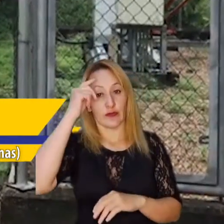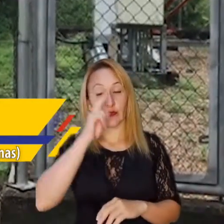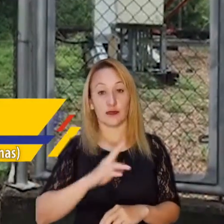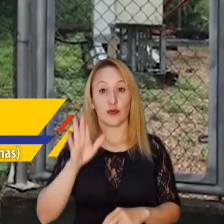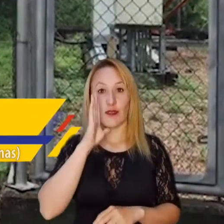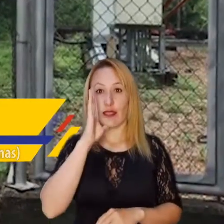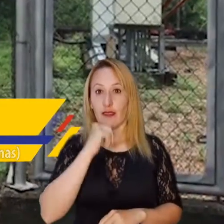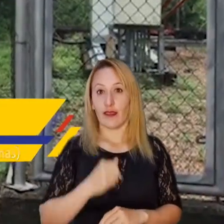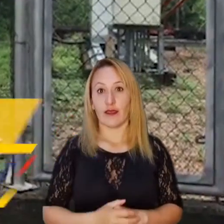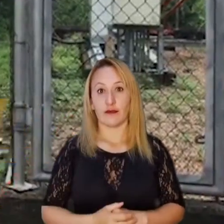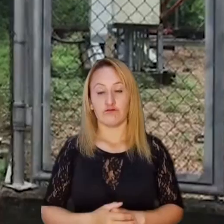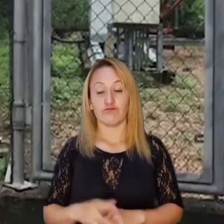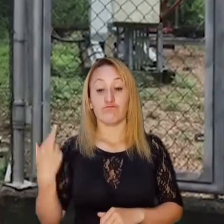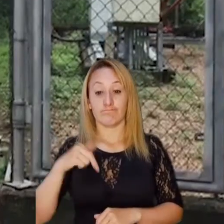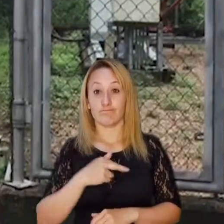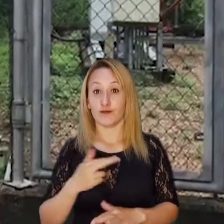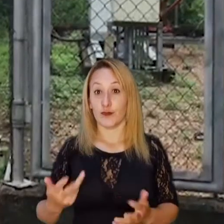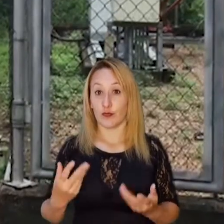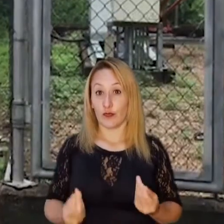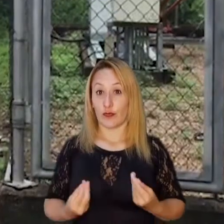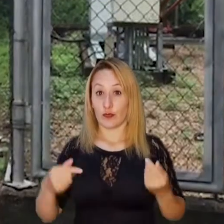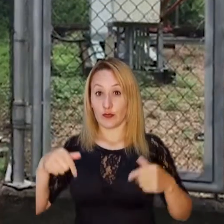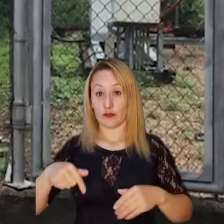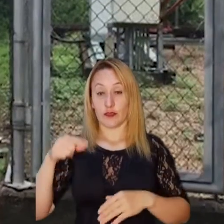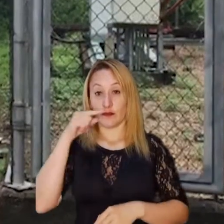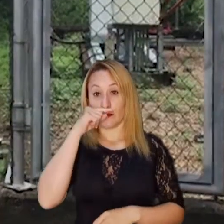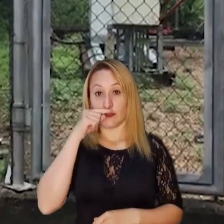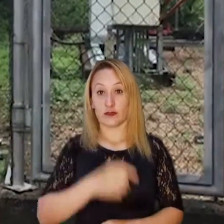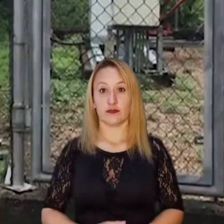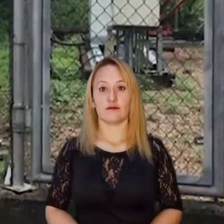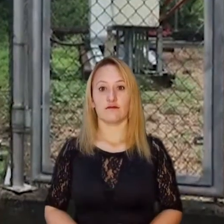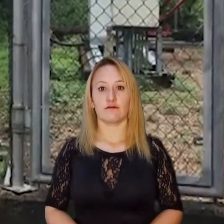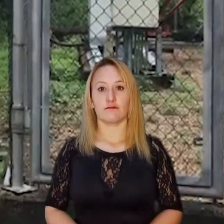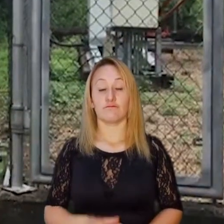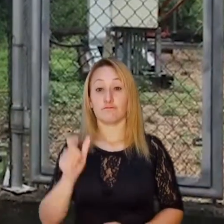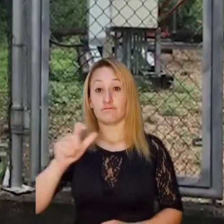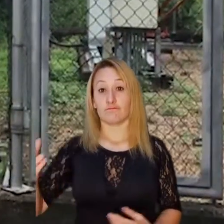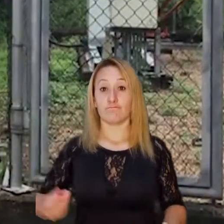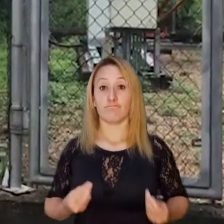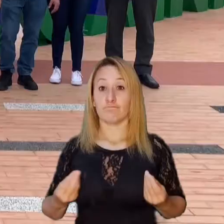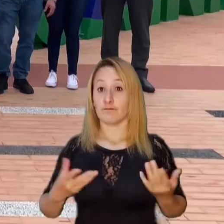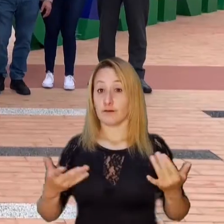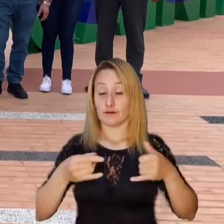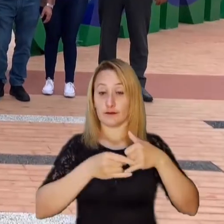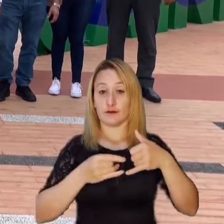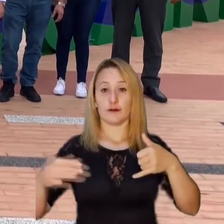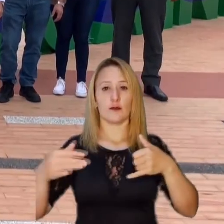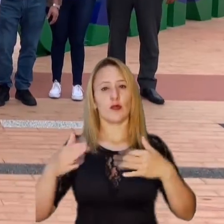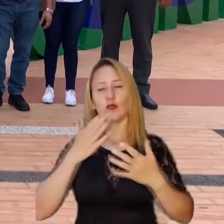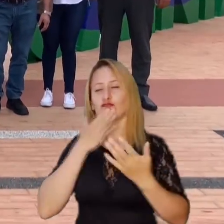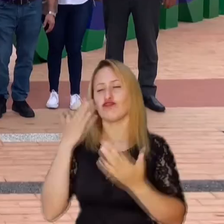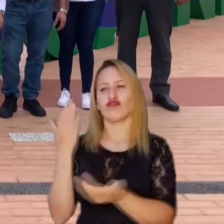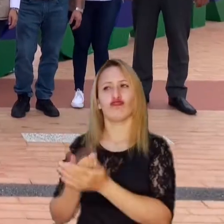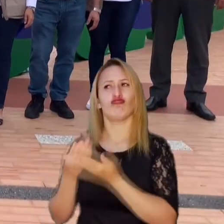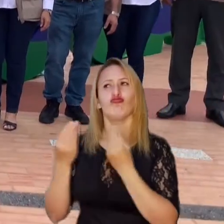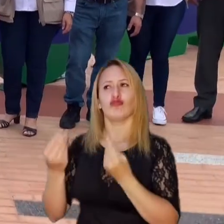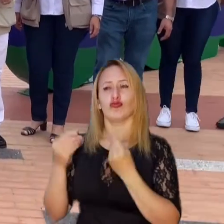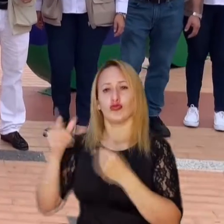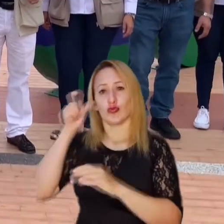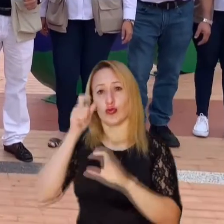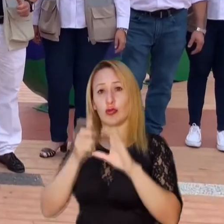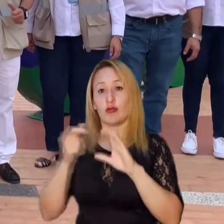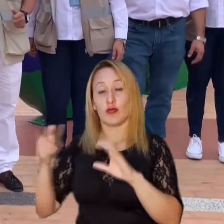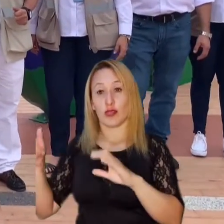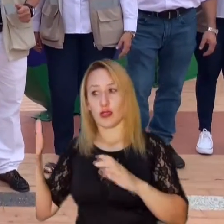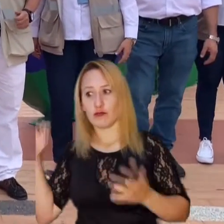hemos sido incluidos en ninguno de los planes ni programas del gobierno nacional para nuestra raza y los que vivimos acá en el Amazonas.